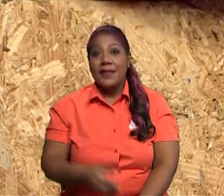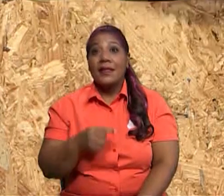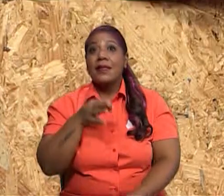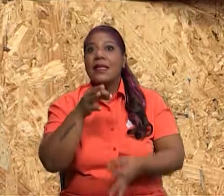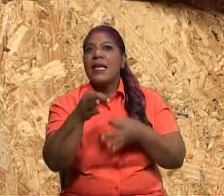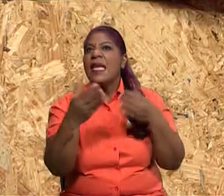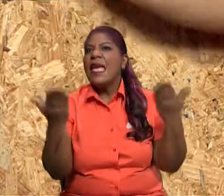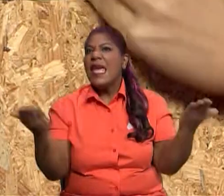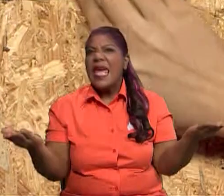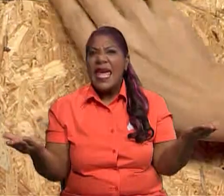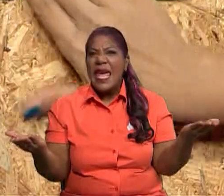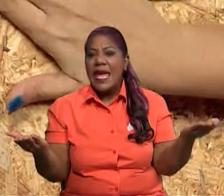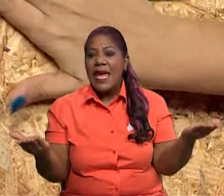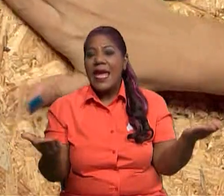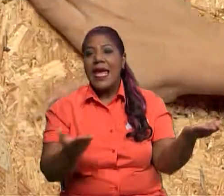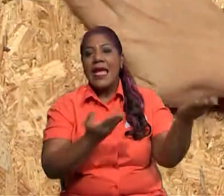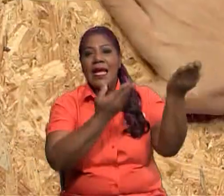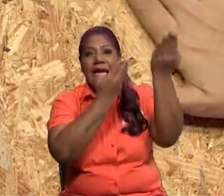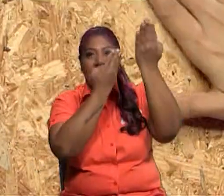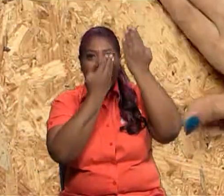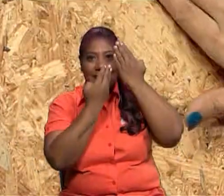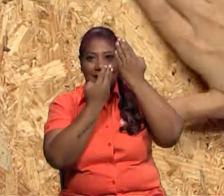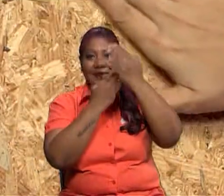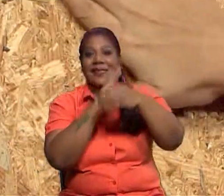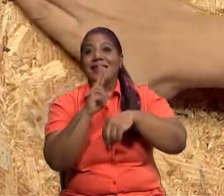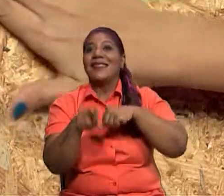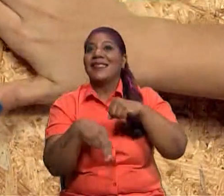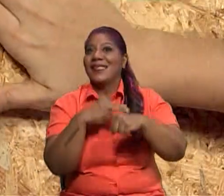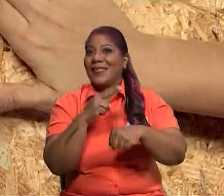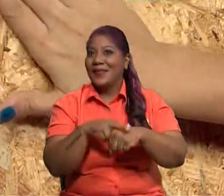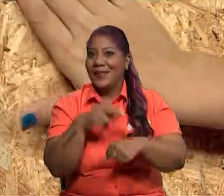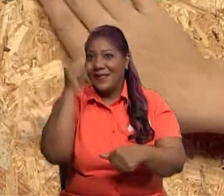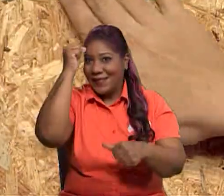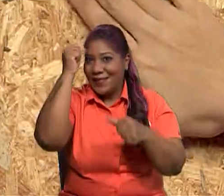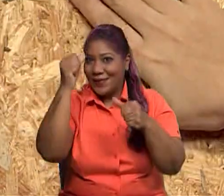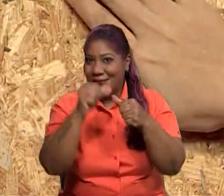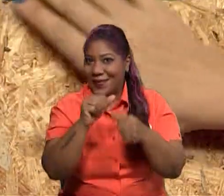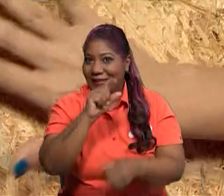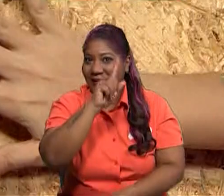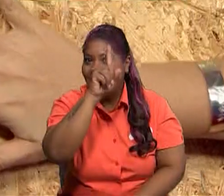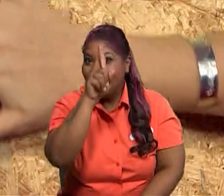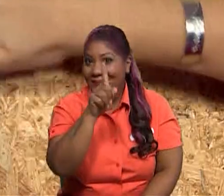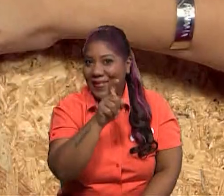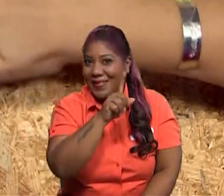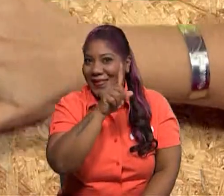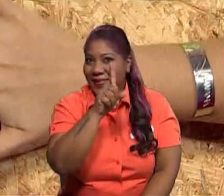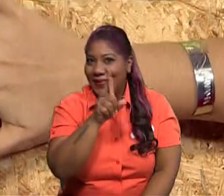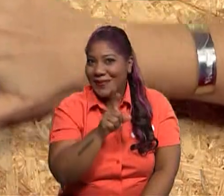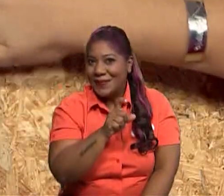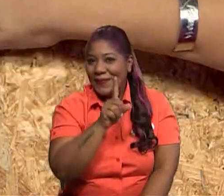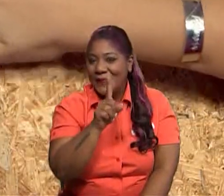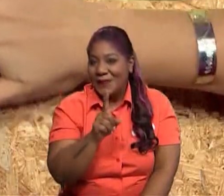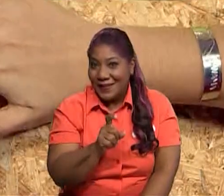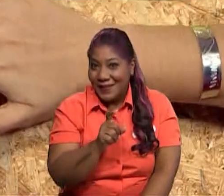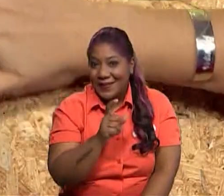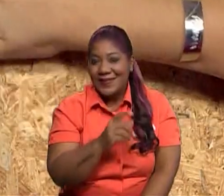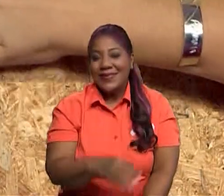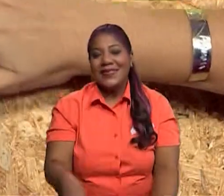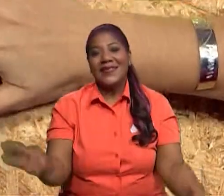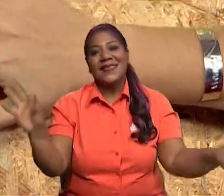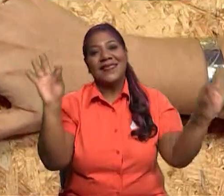desastre natural, cómo se produce, cuándo se produce. Ahí vamos a ver que nuestro texto